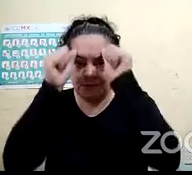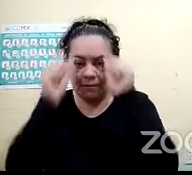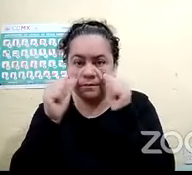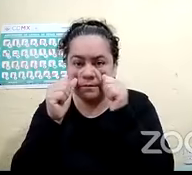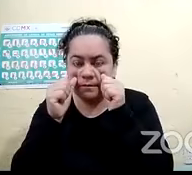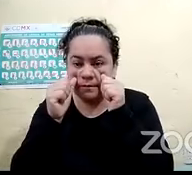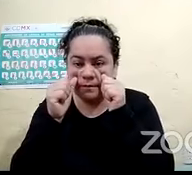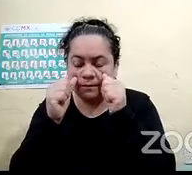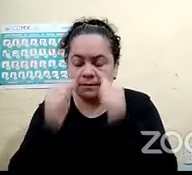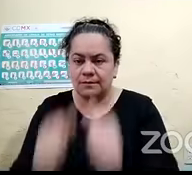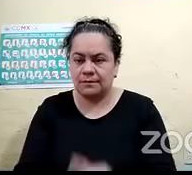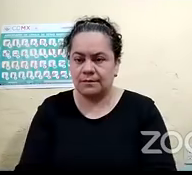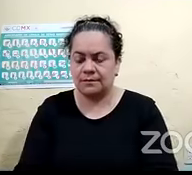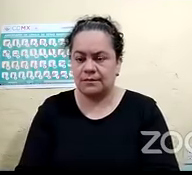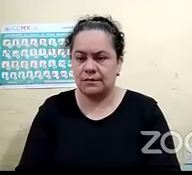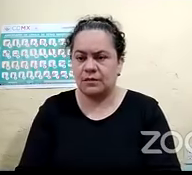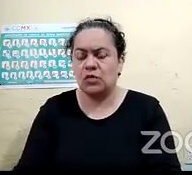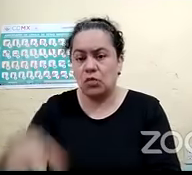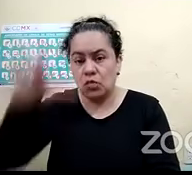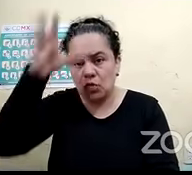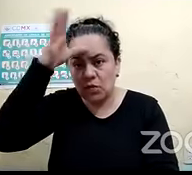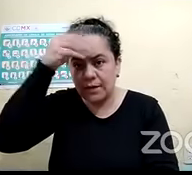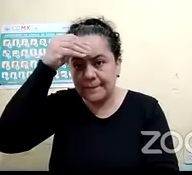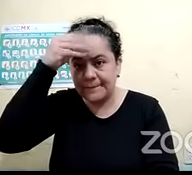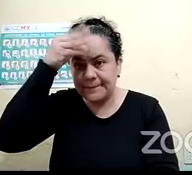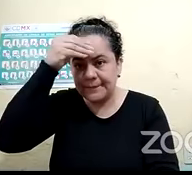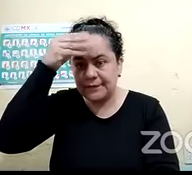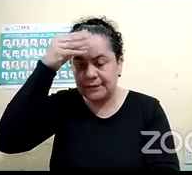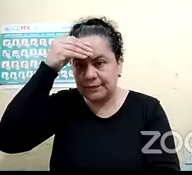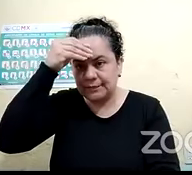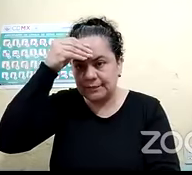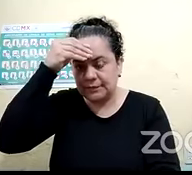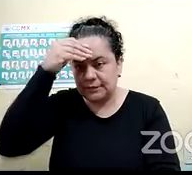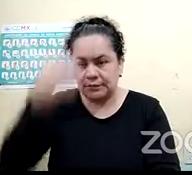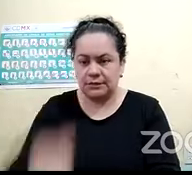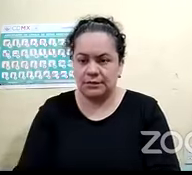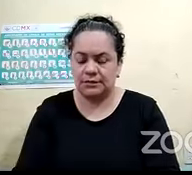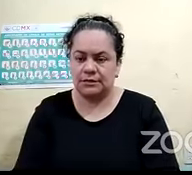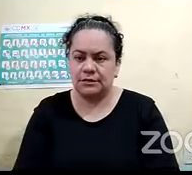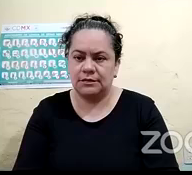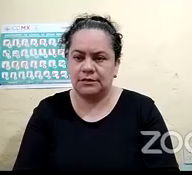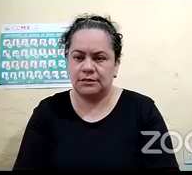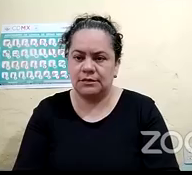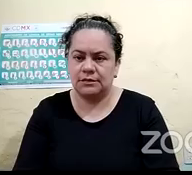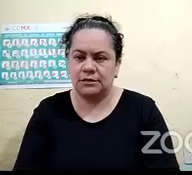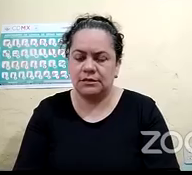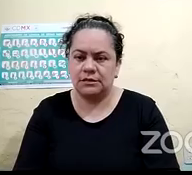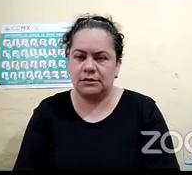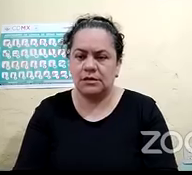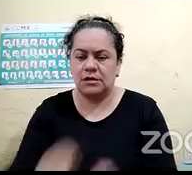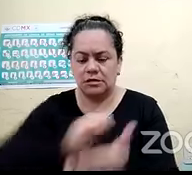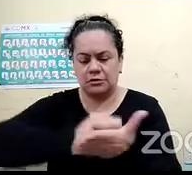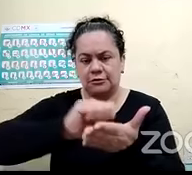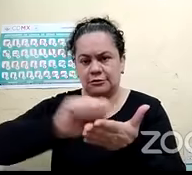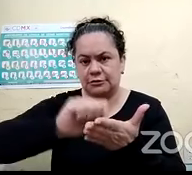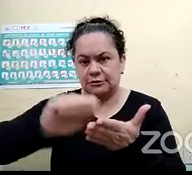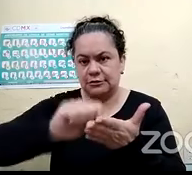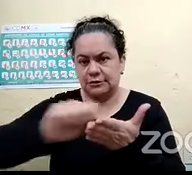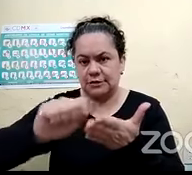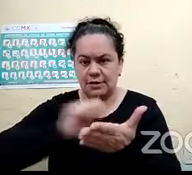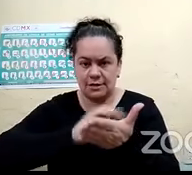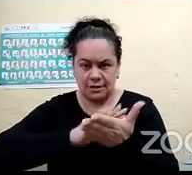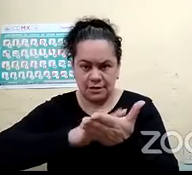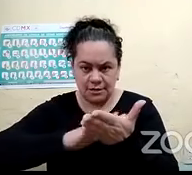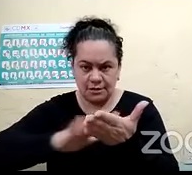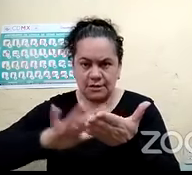que aprendí a leer y escribir el sistema braille a